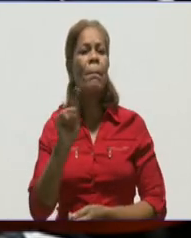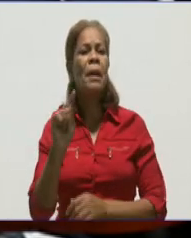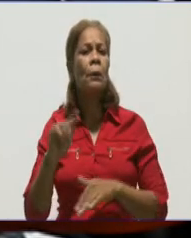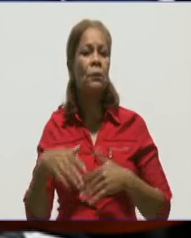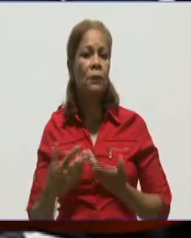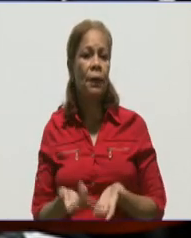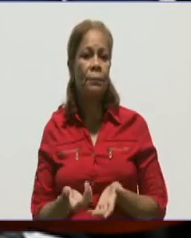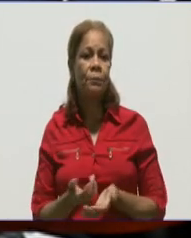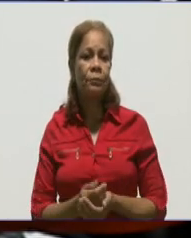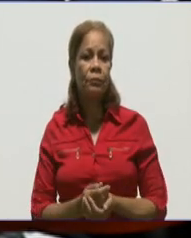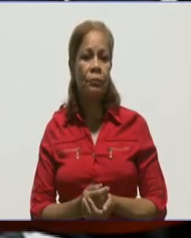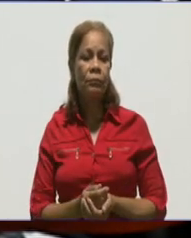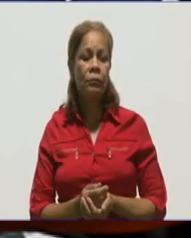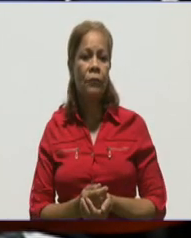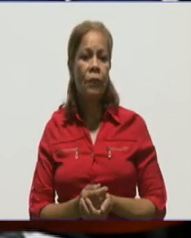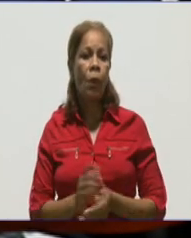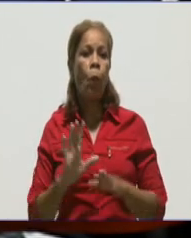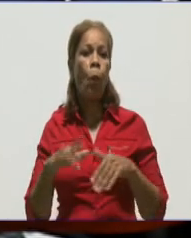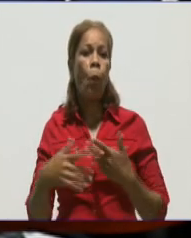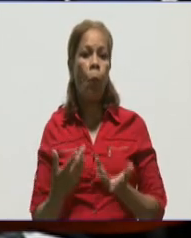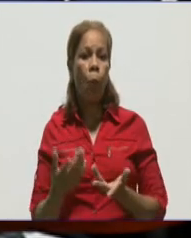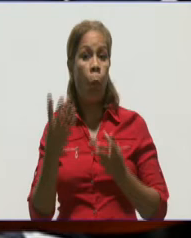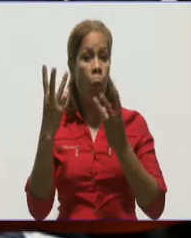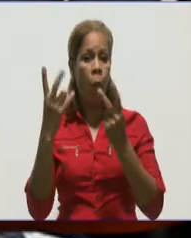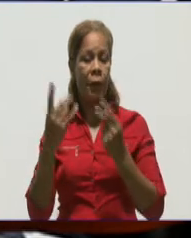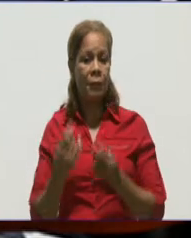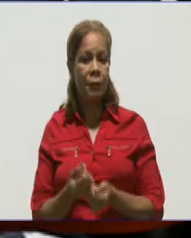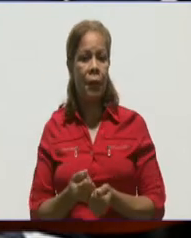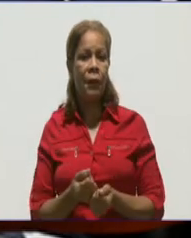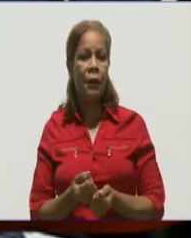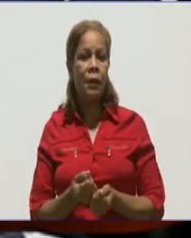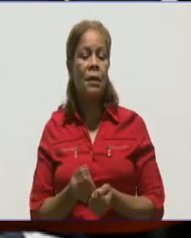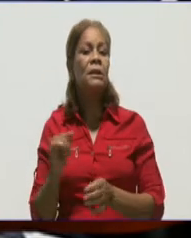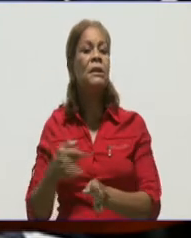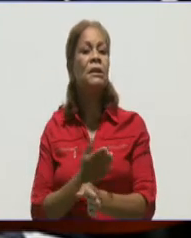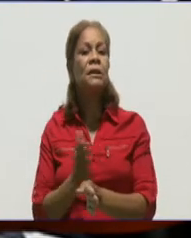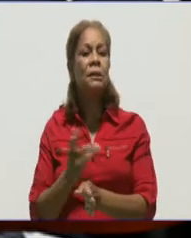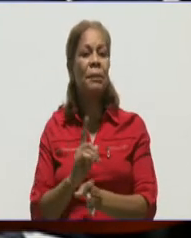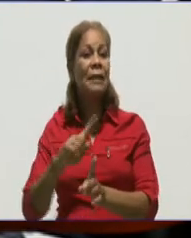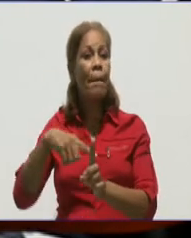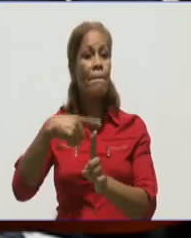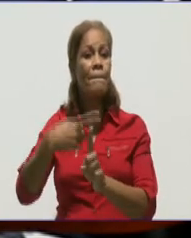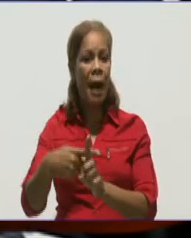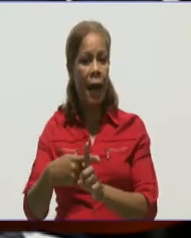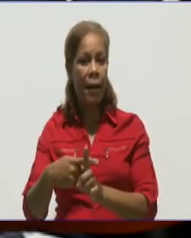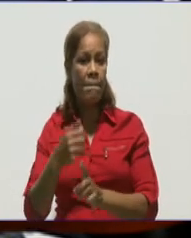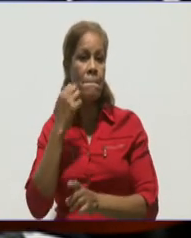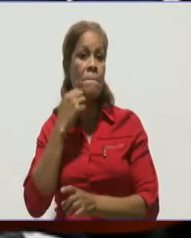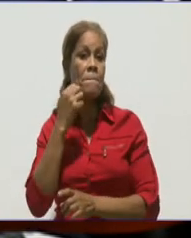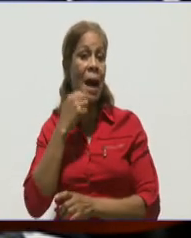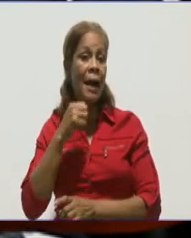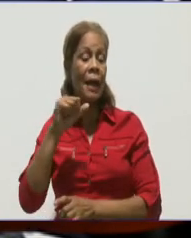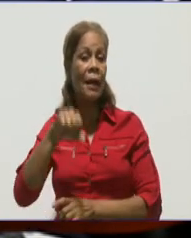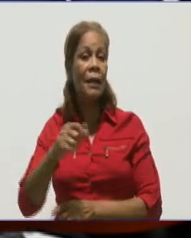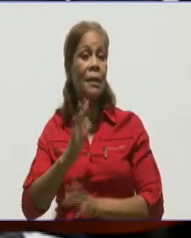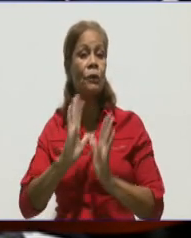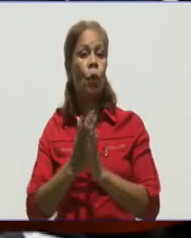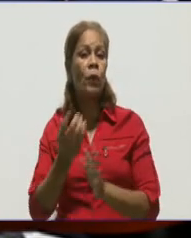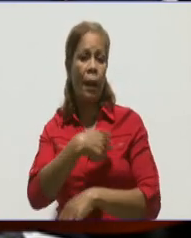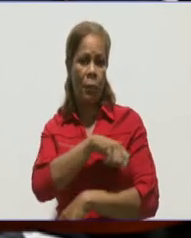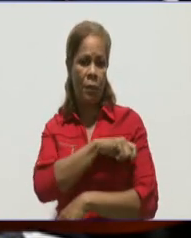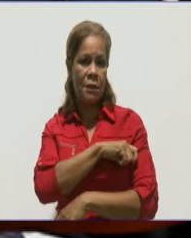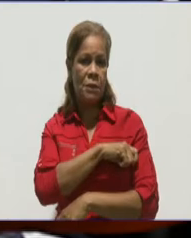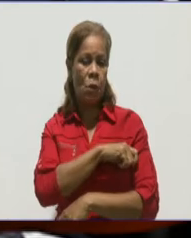establecido en el decreto ley, las indisciplinas más recurrentes en la población hoy en la